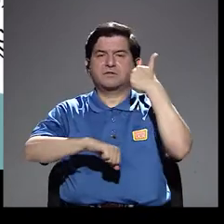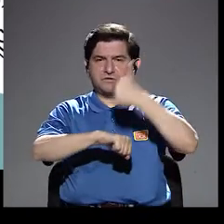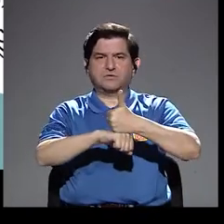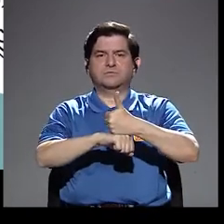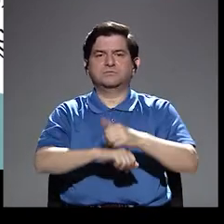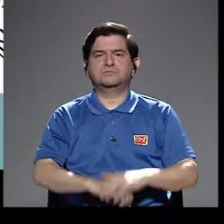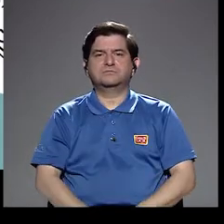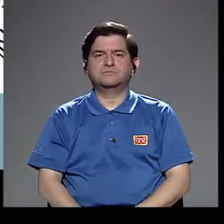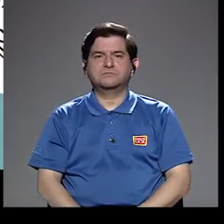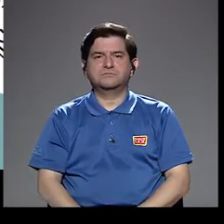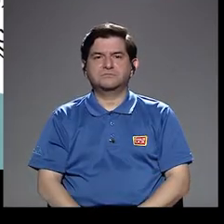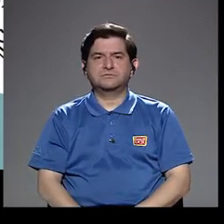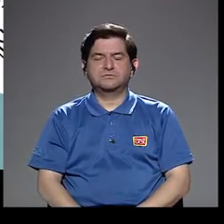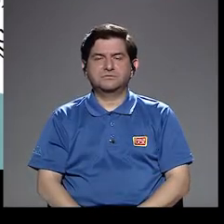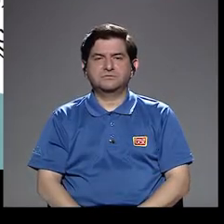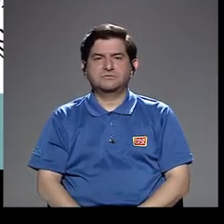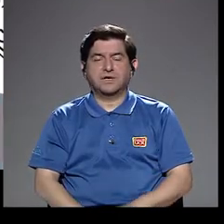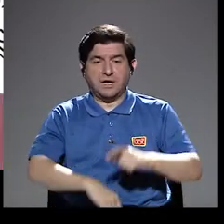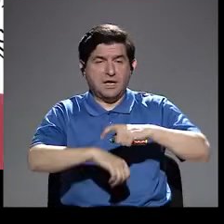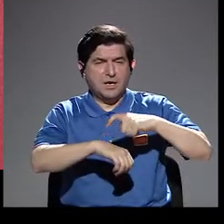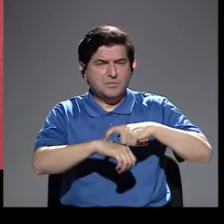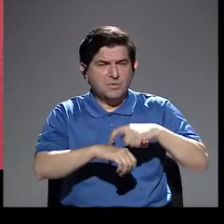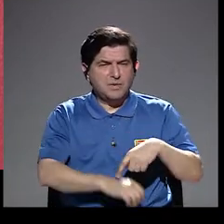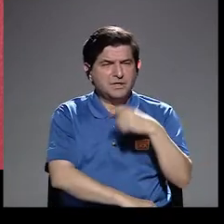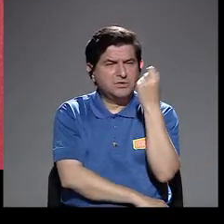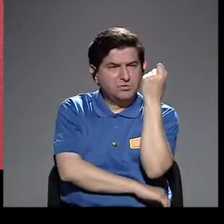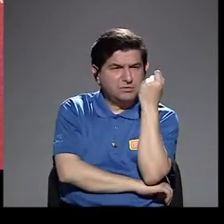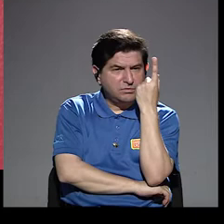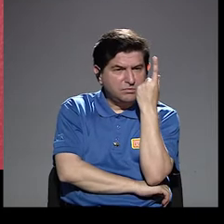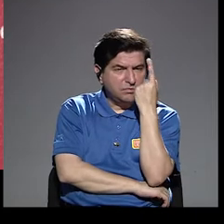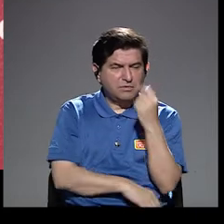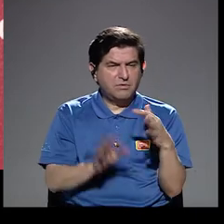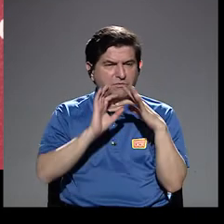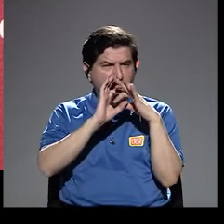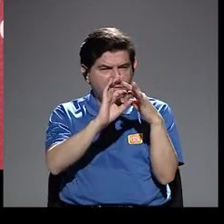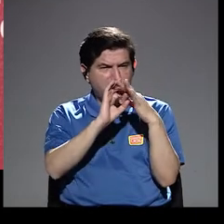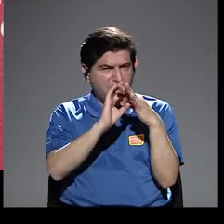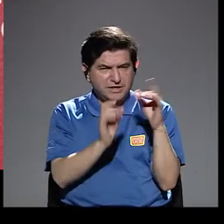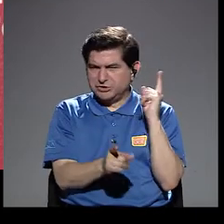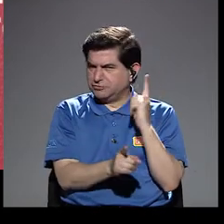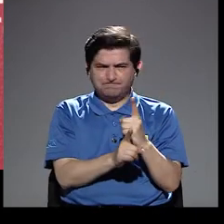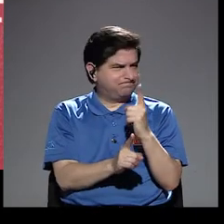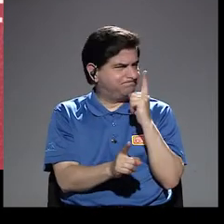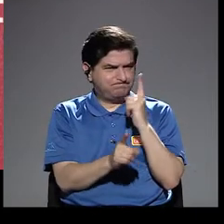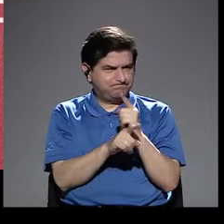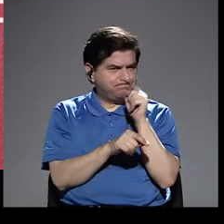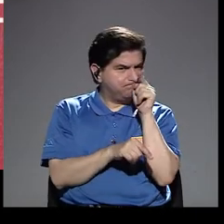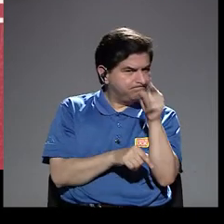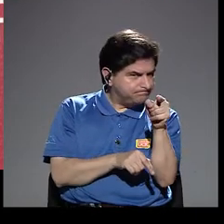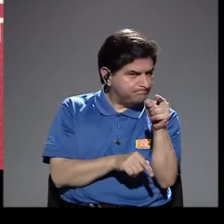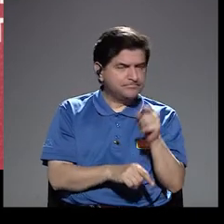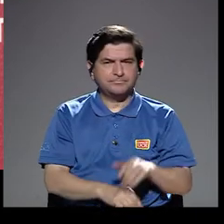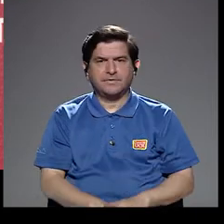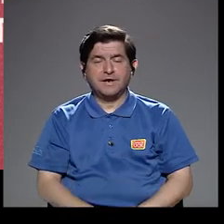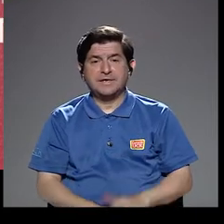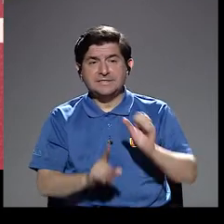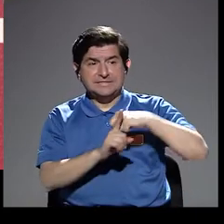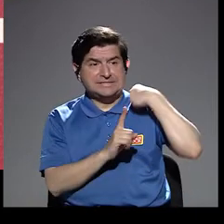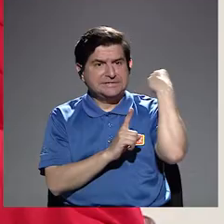Tiene que hacer gestión cuando logra entender que hay una relación impropia, donde hay una